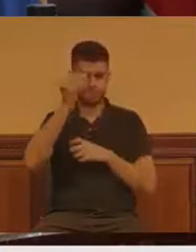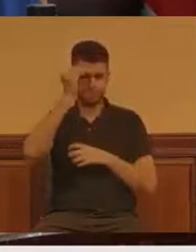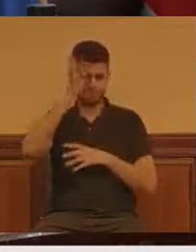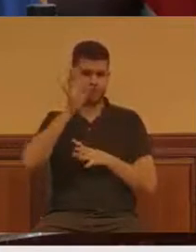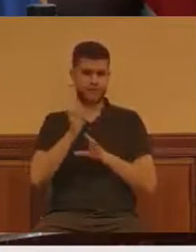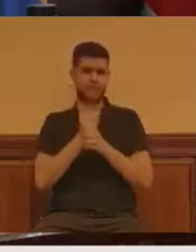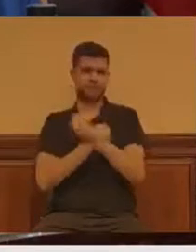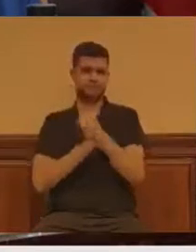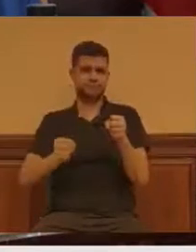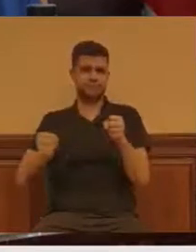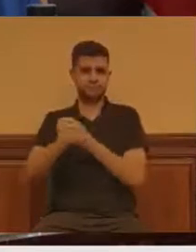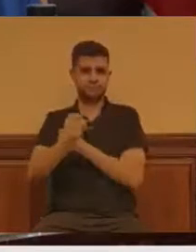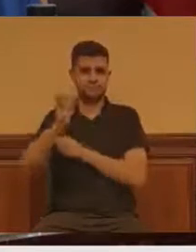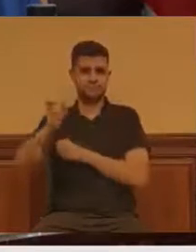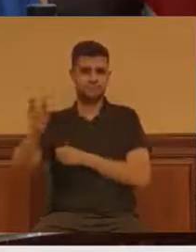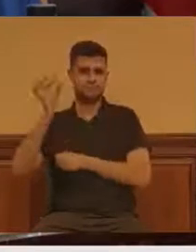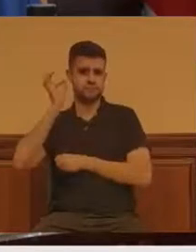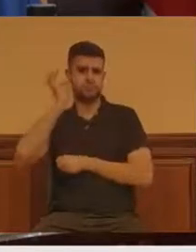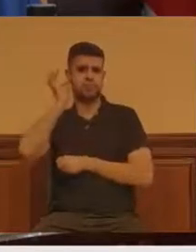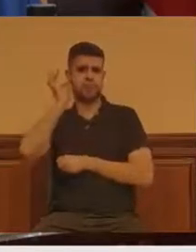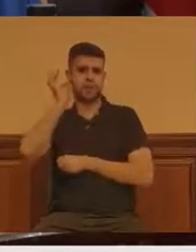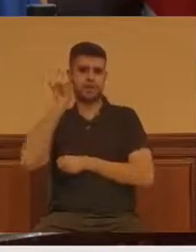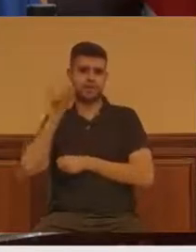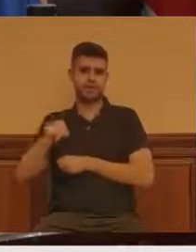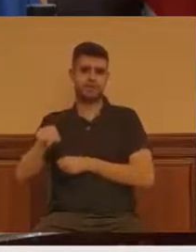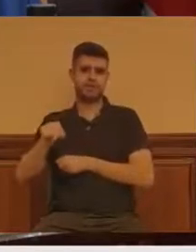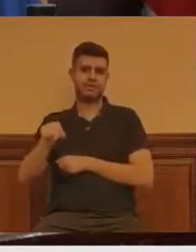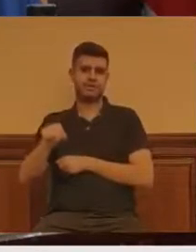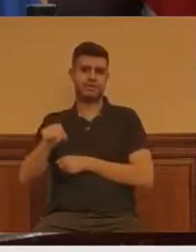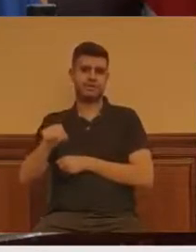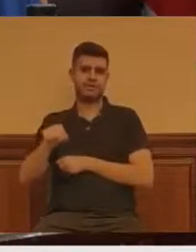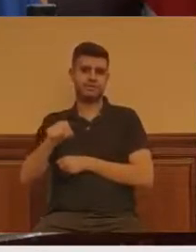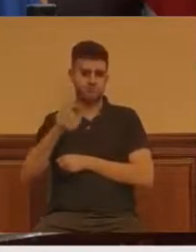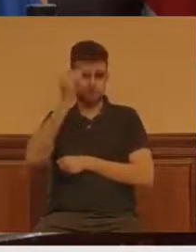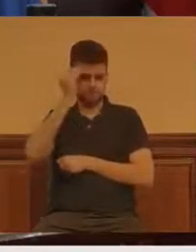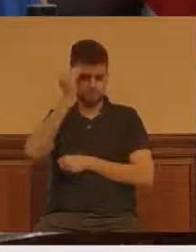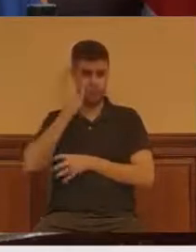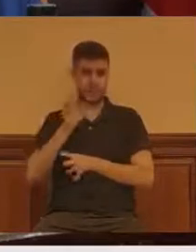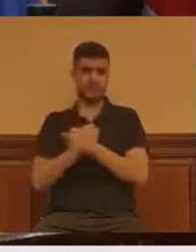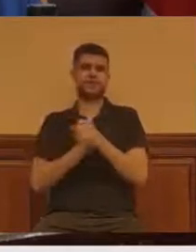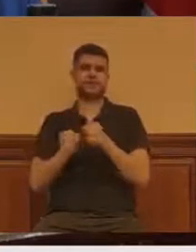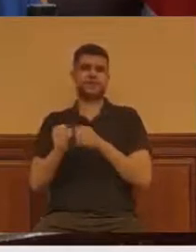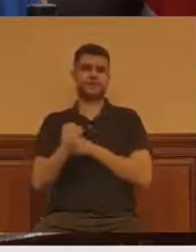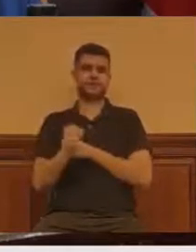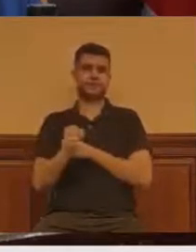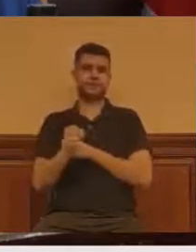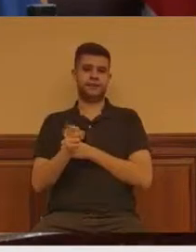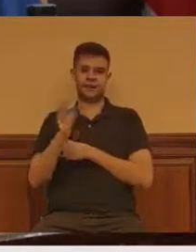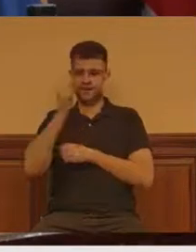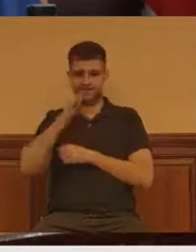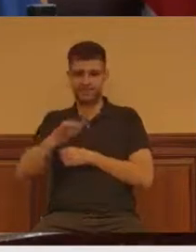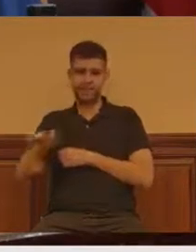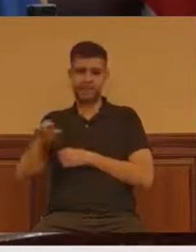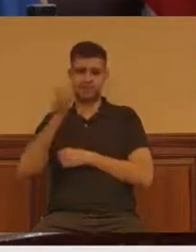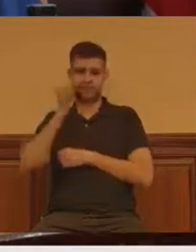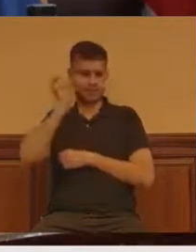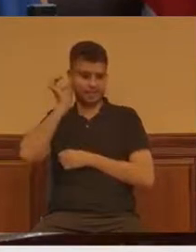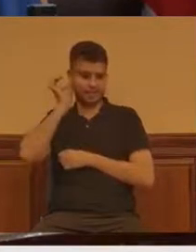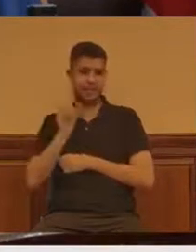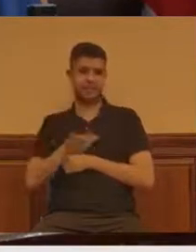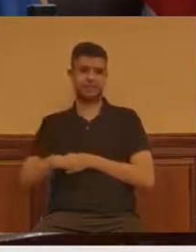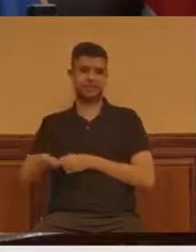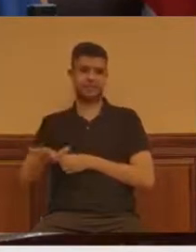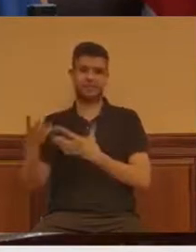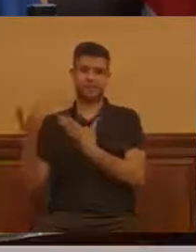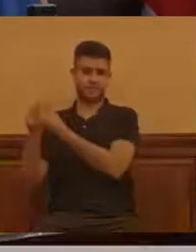estas mujeres y estos niños y niñas. Y ojo que las restricciones